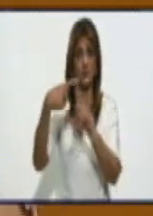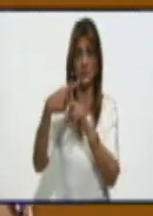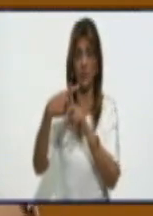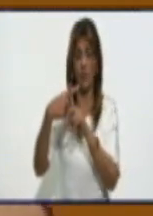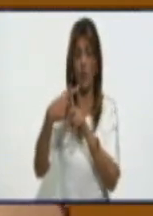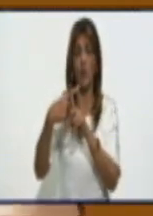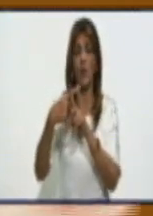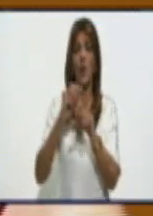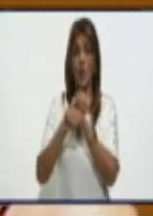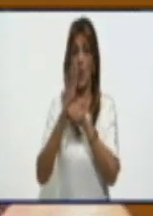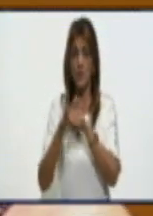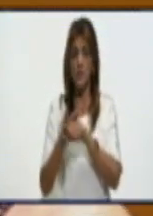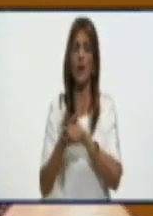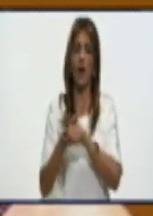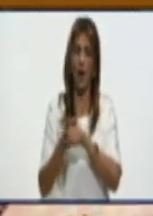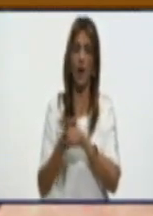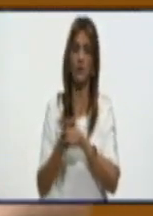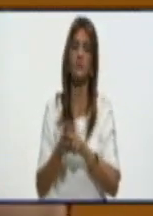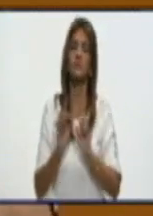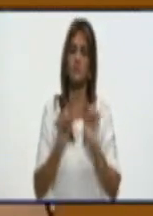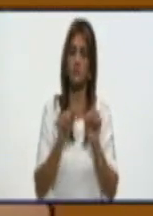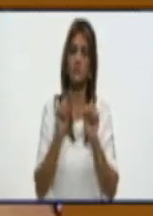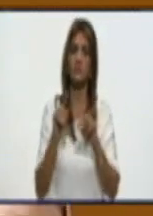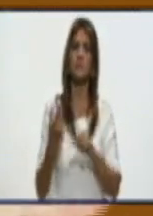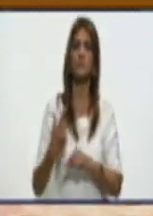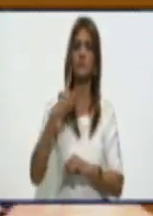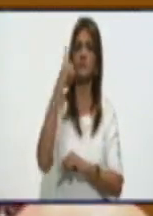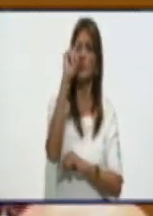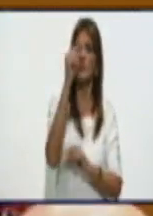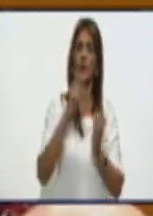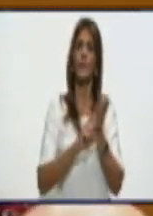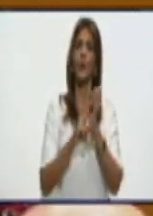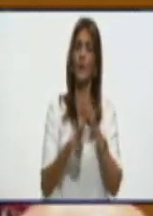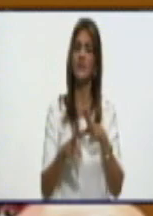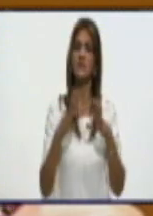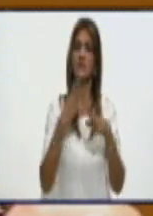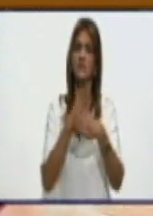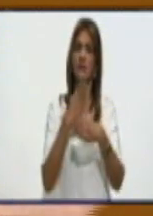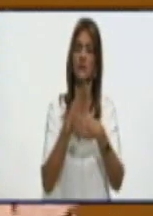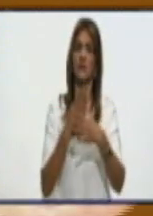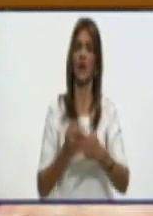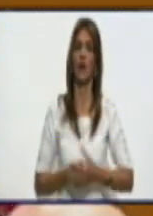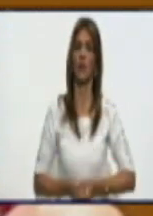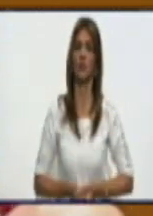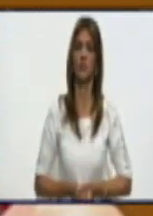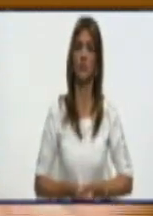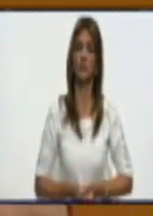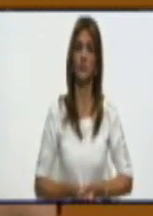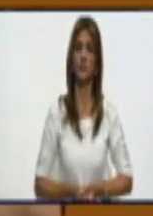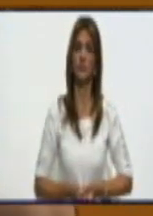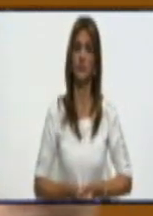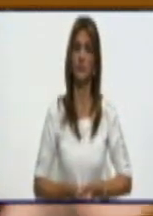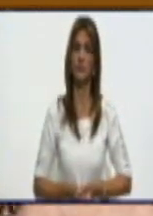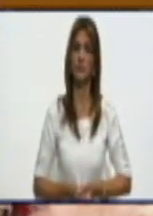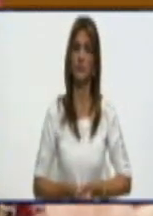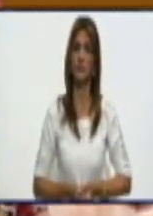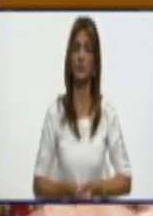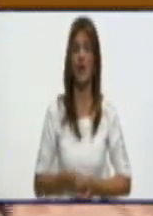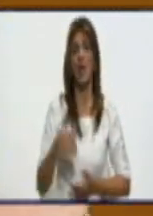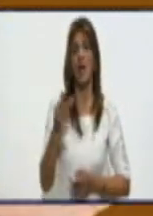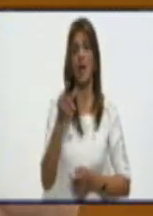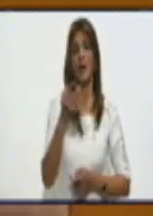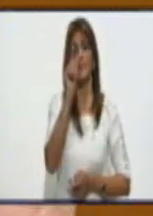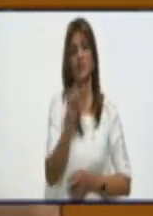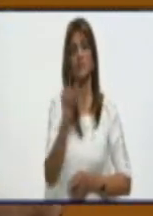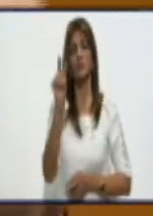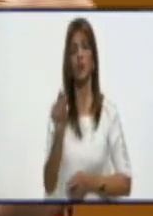que somos todos los trabajadores de la salud, es decir, que se priorizó a los trabajadores expuestos al riesgo, como los trabajadores de la salud, de igual manera